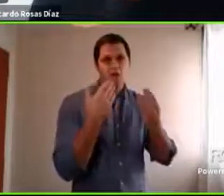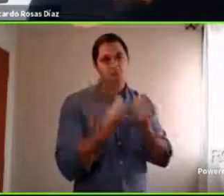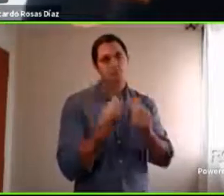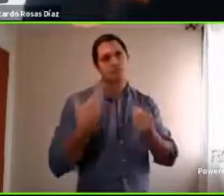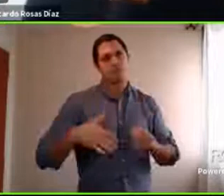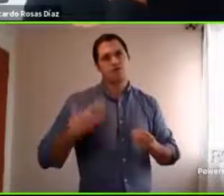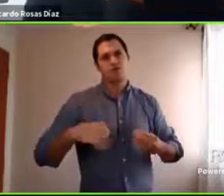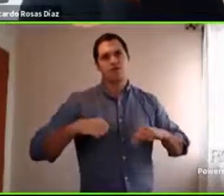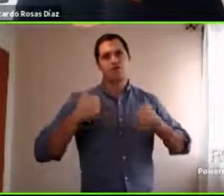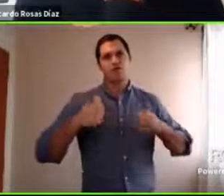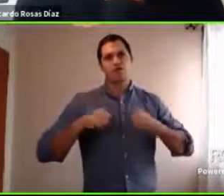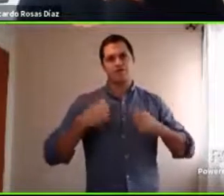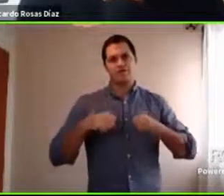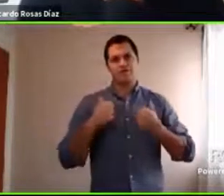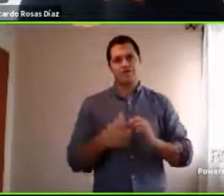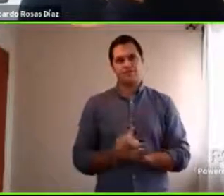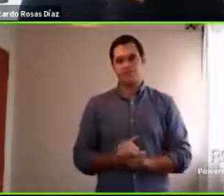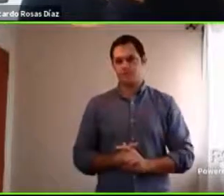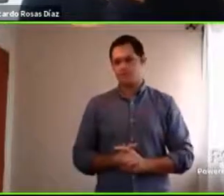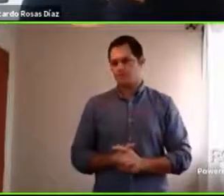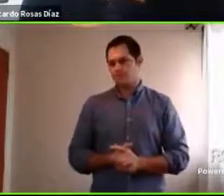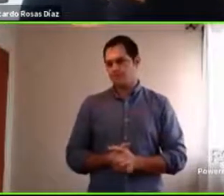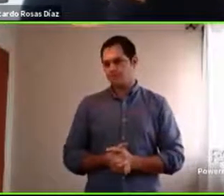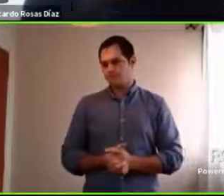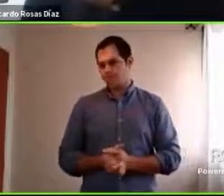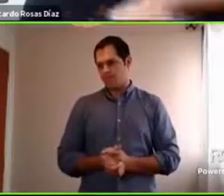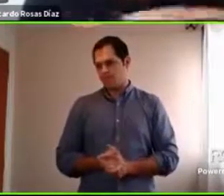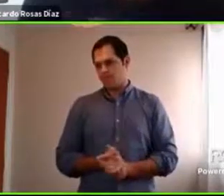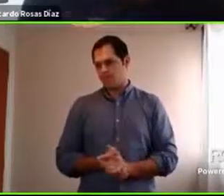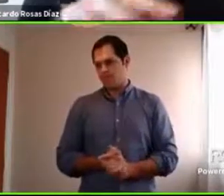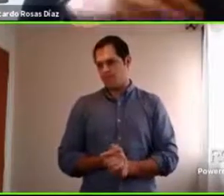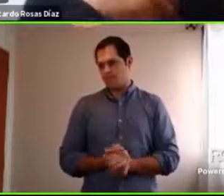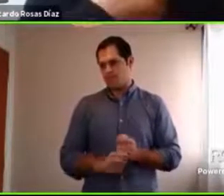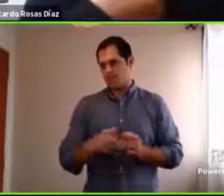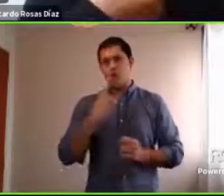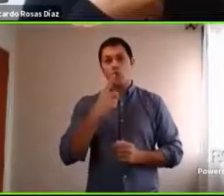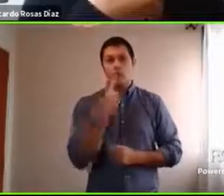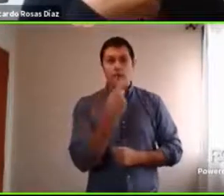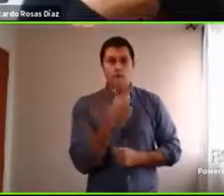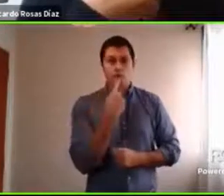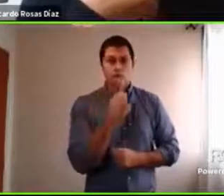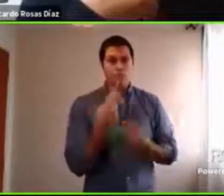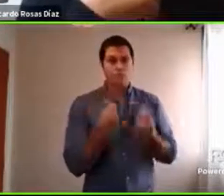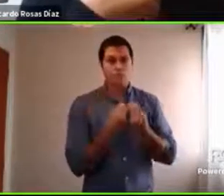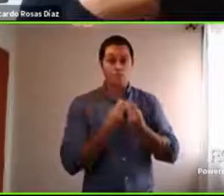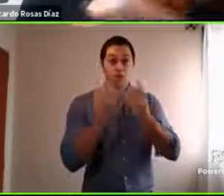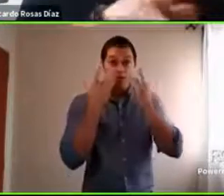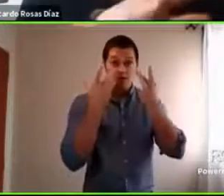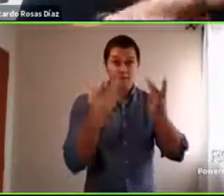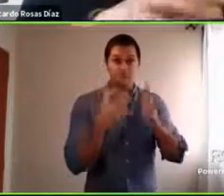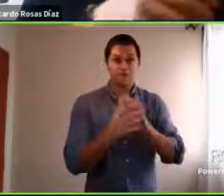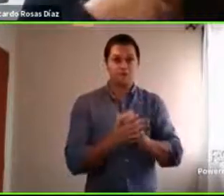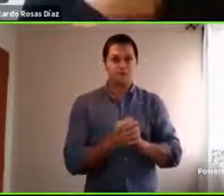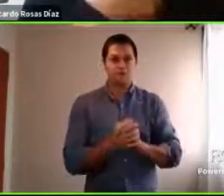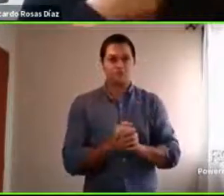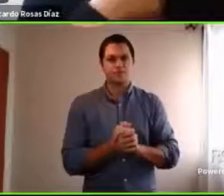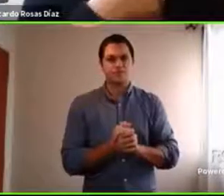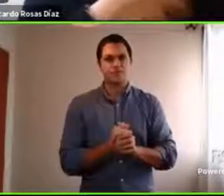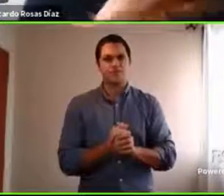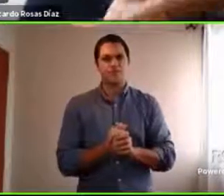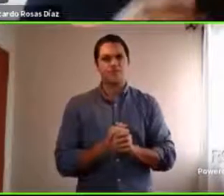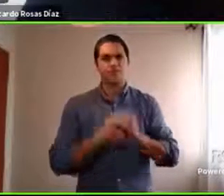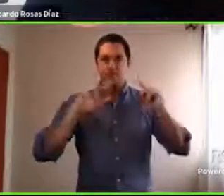Oye, en esta misma línea hay una pregunta que es interesante y la ligo con esto, porque relacionado con los